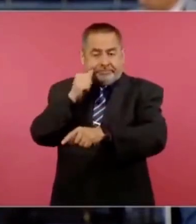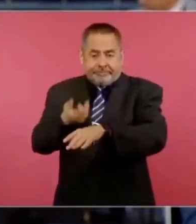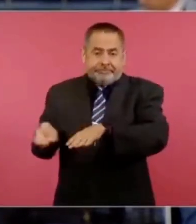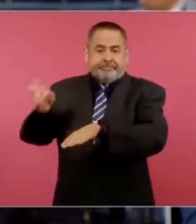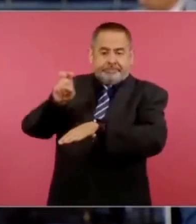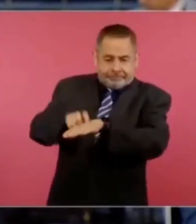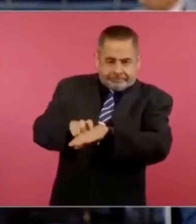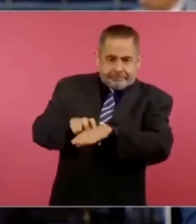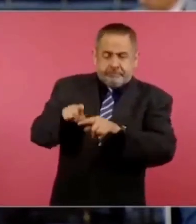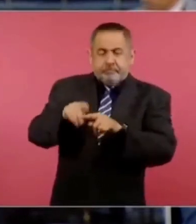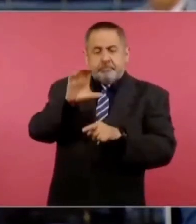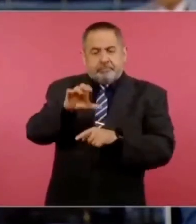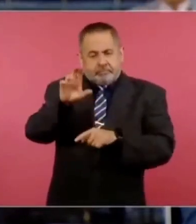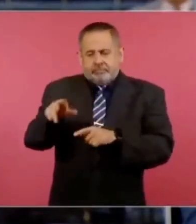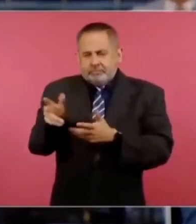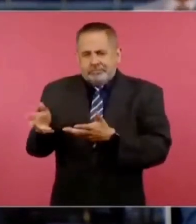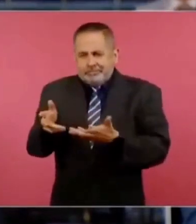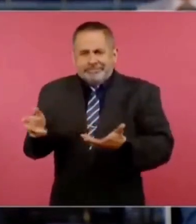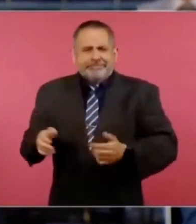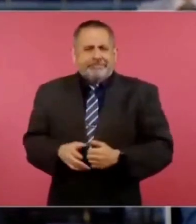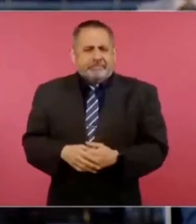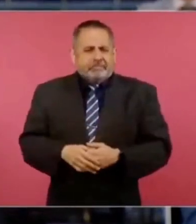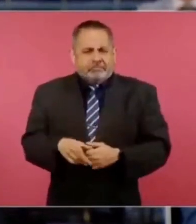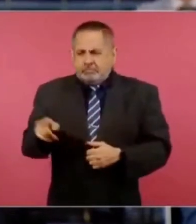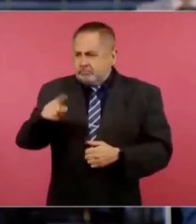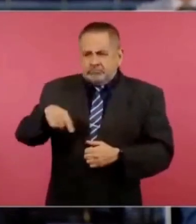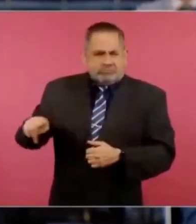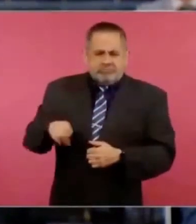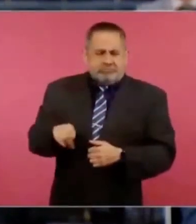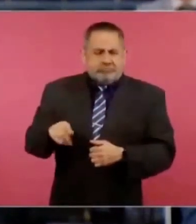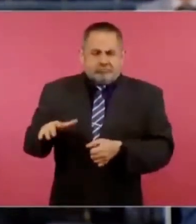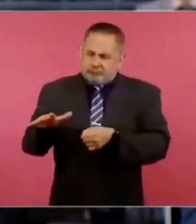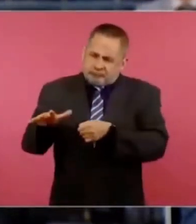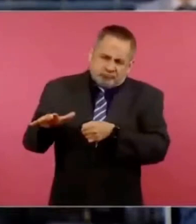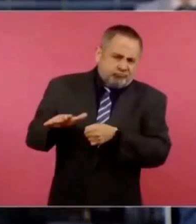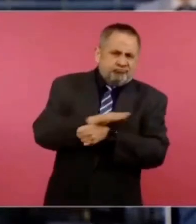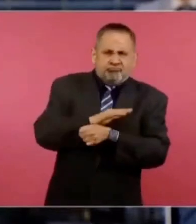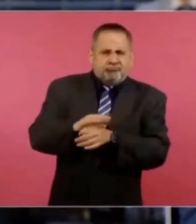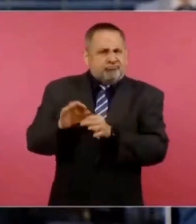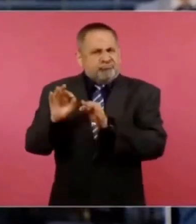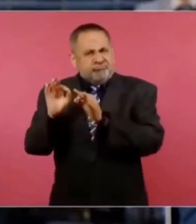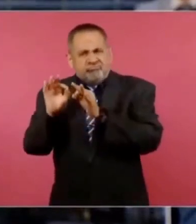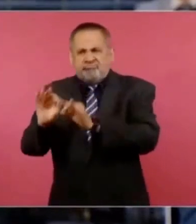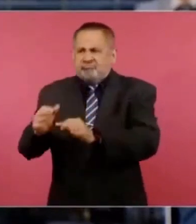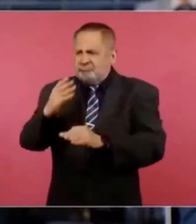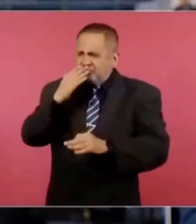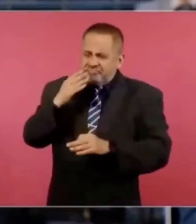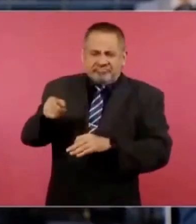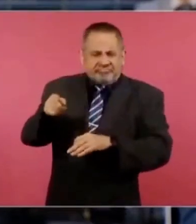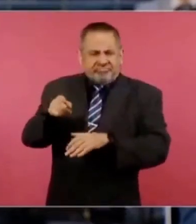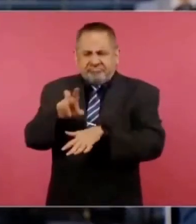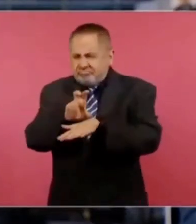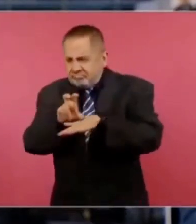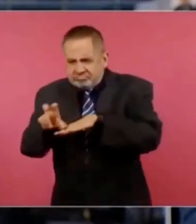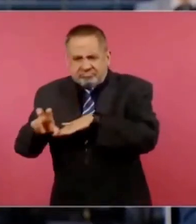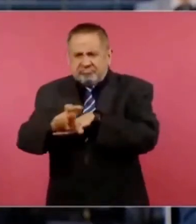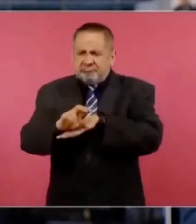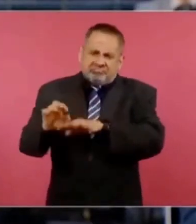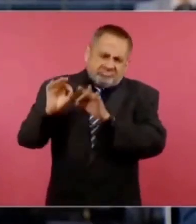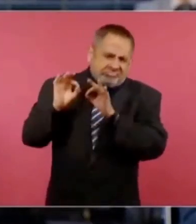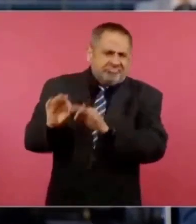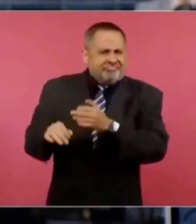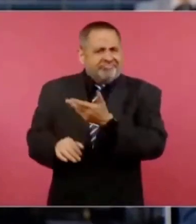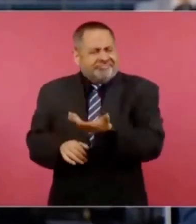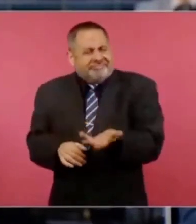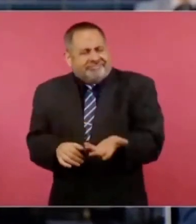pero desde Cancún, que estaba lleno, el tren está lleno y